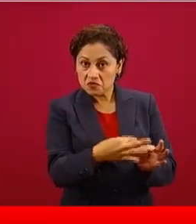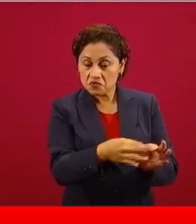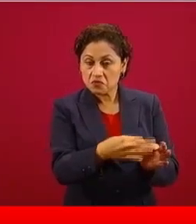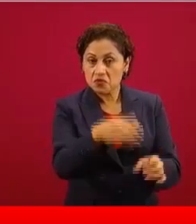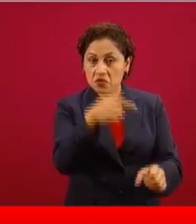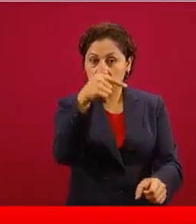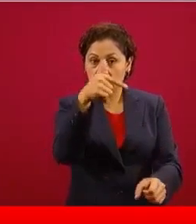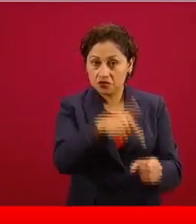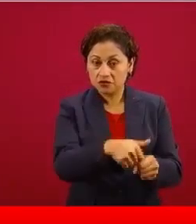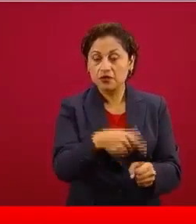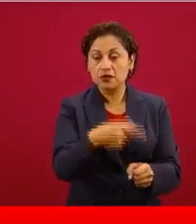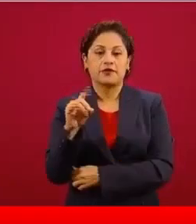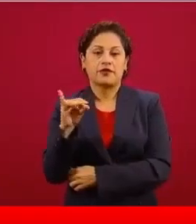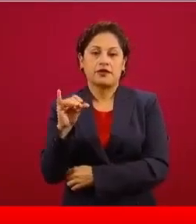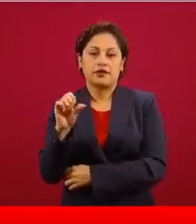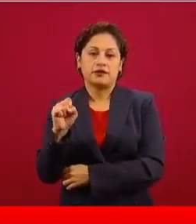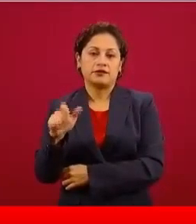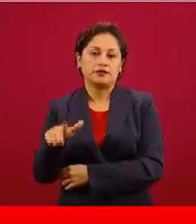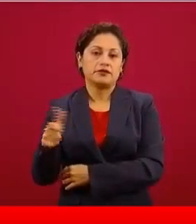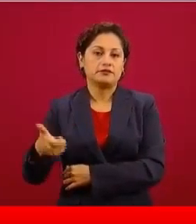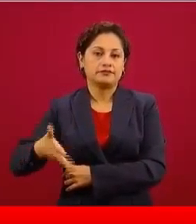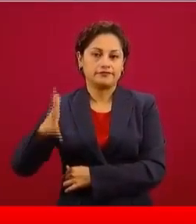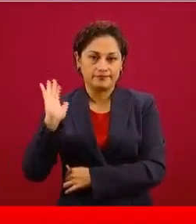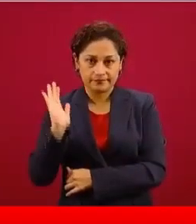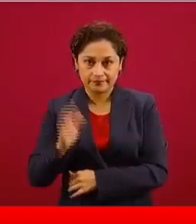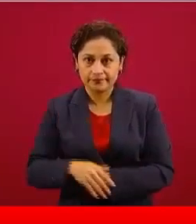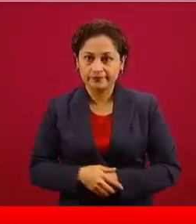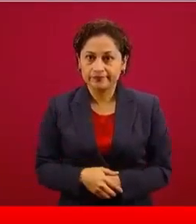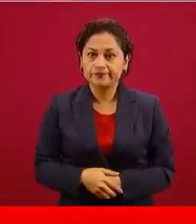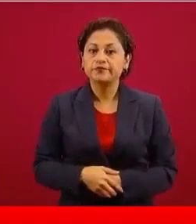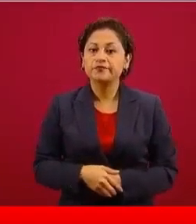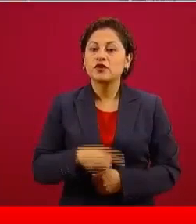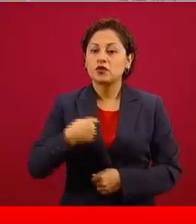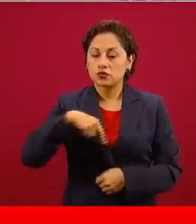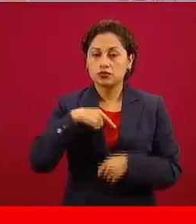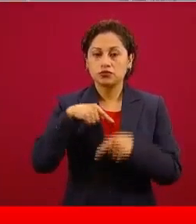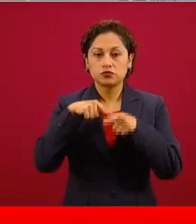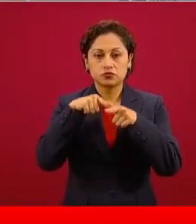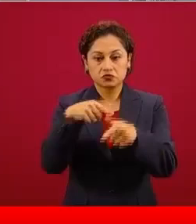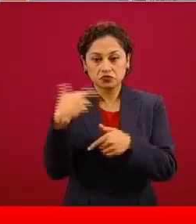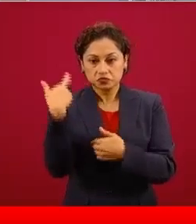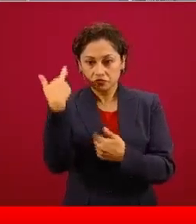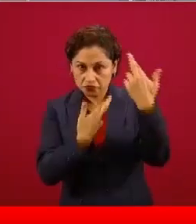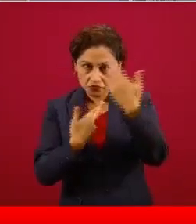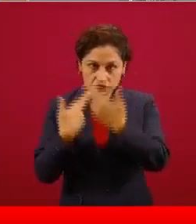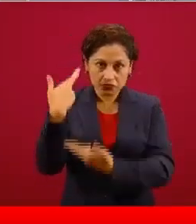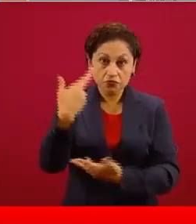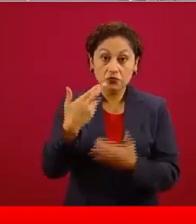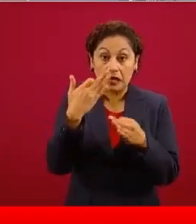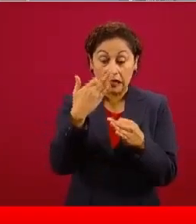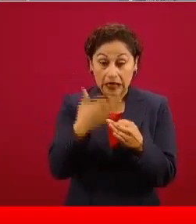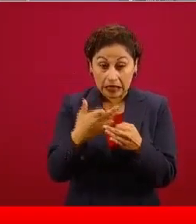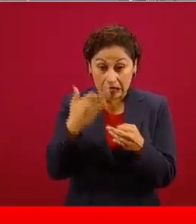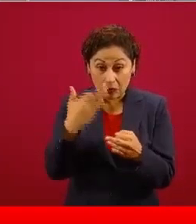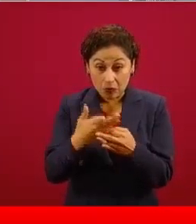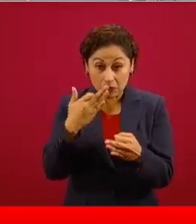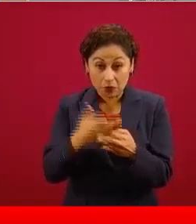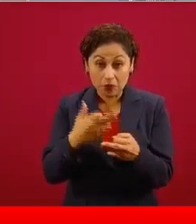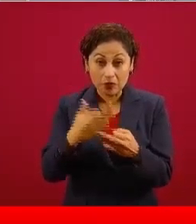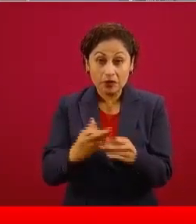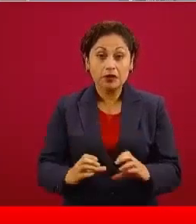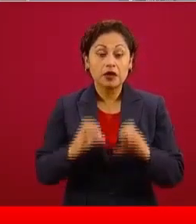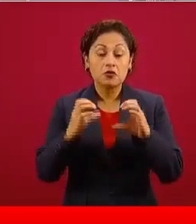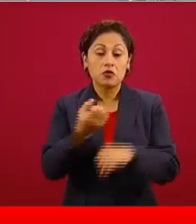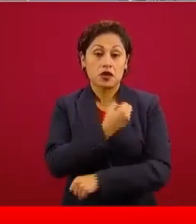en el diésel en donde lo expenden. Y seguimos monitoreando más aún en esta contingencia sanitaria los